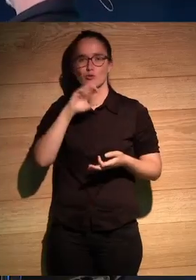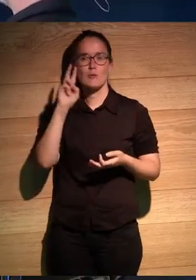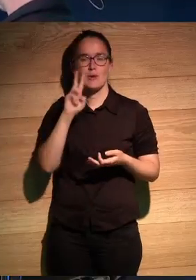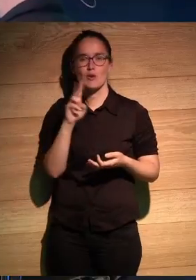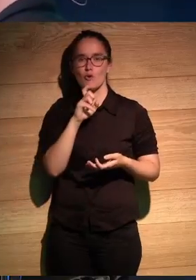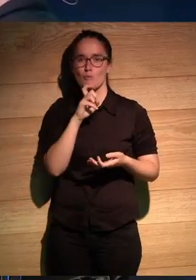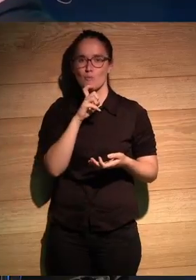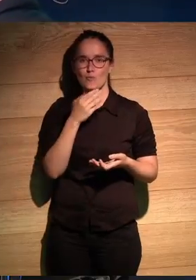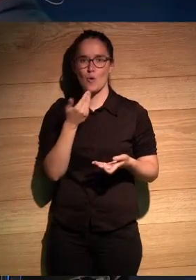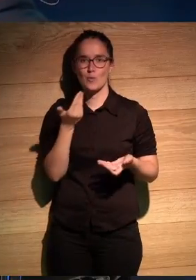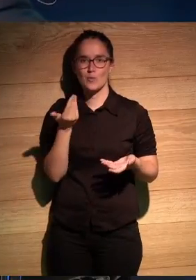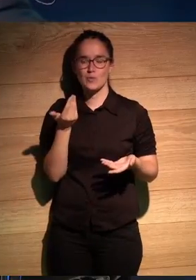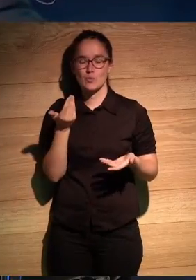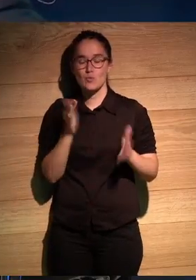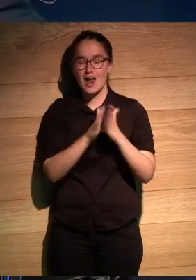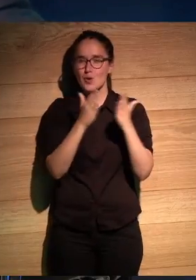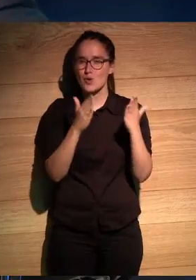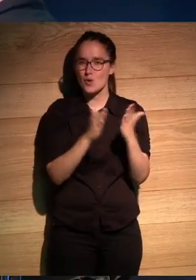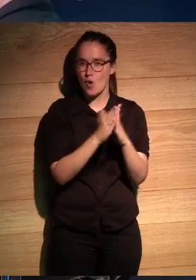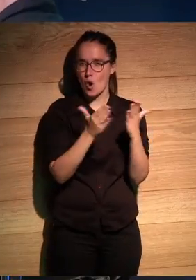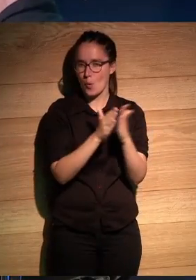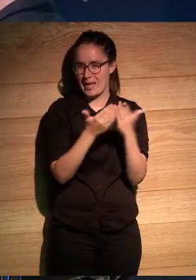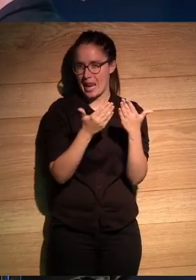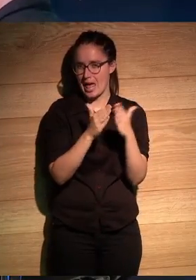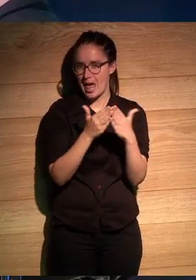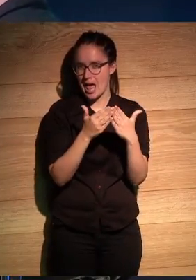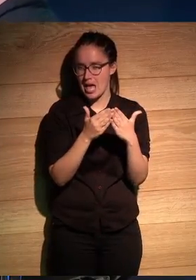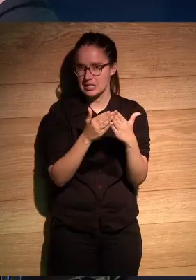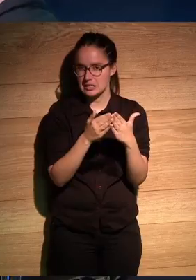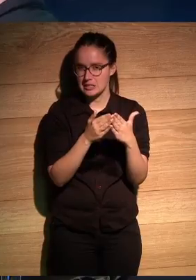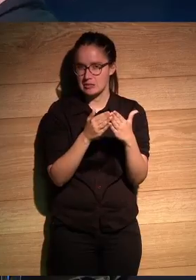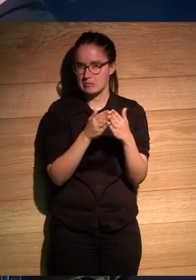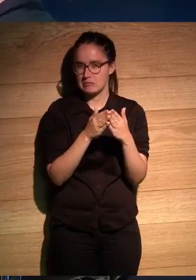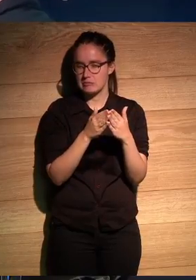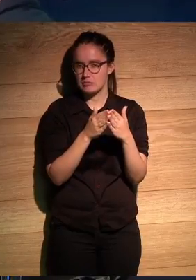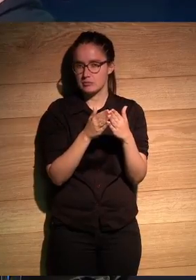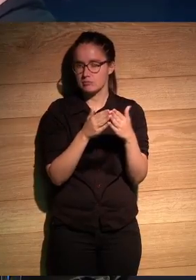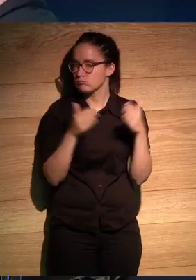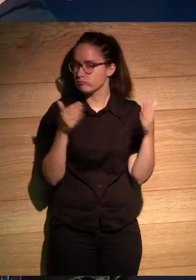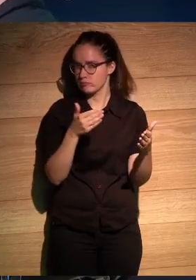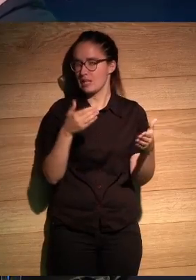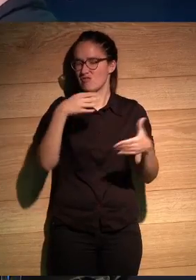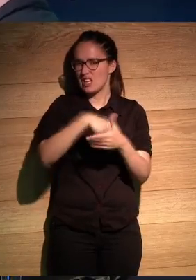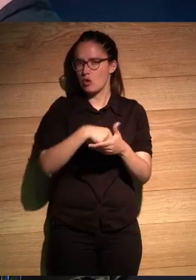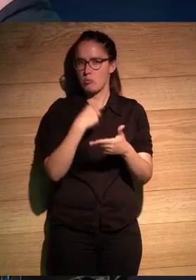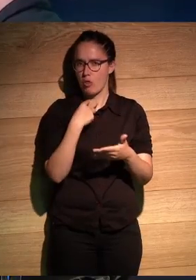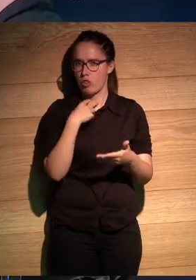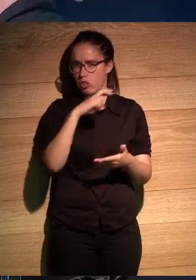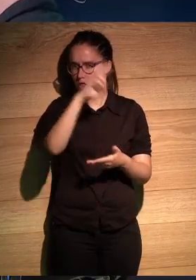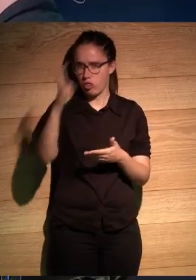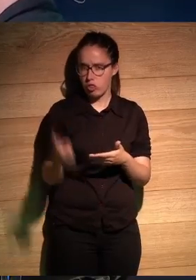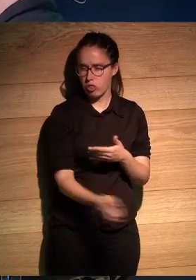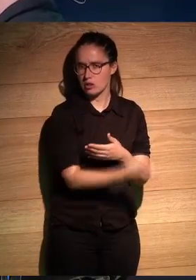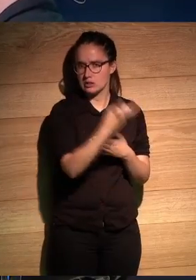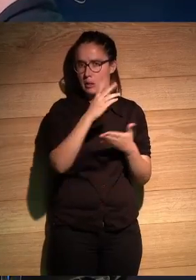¿no? como una como una una novela completamente hiper populada y llena de voces y agarrada